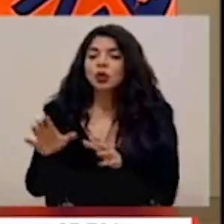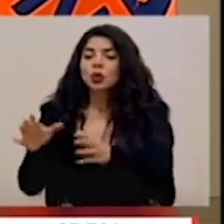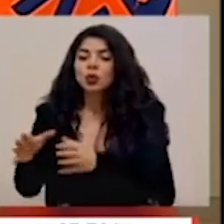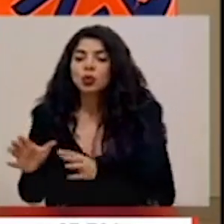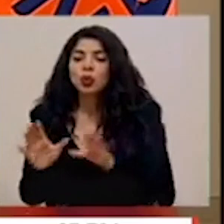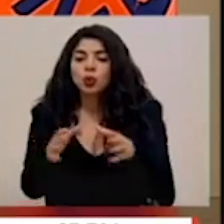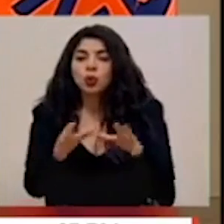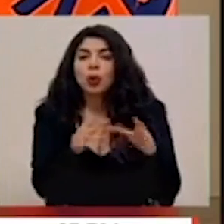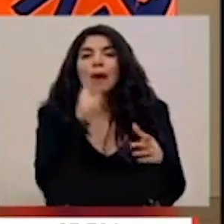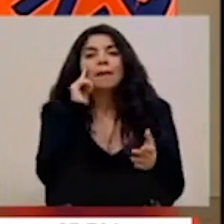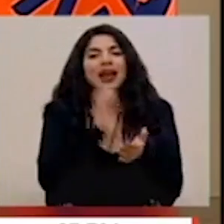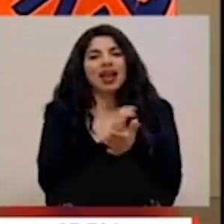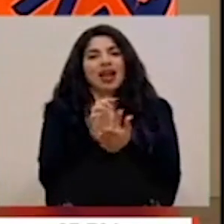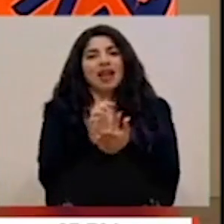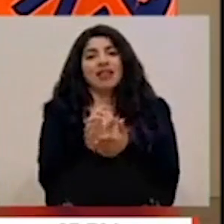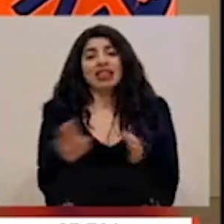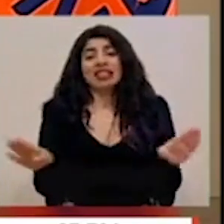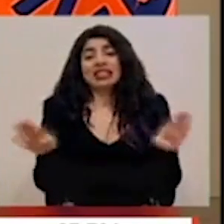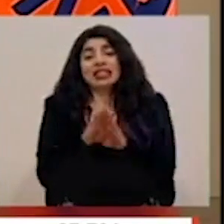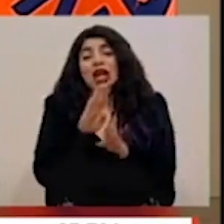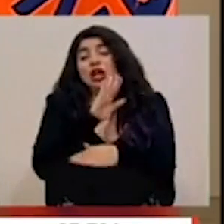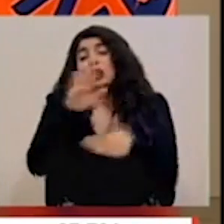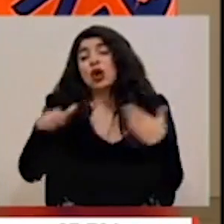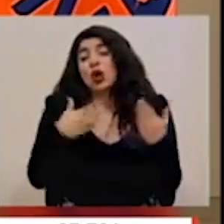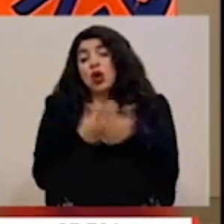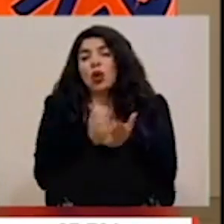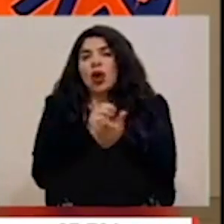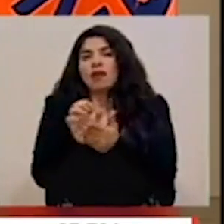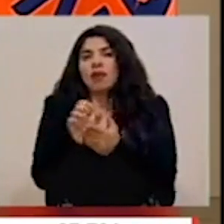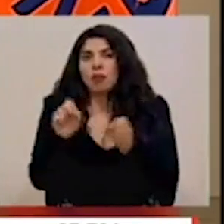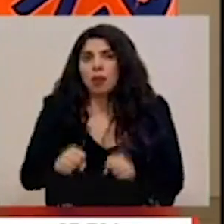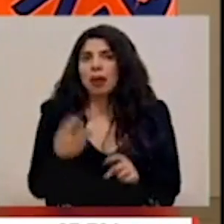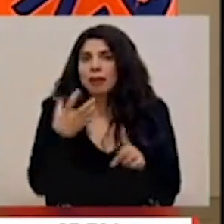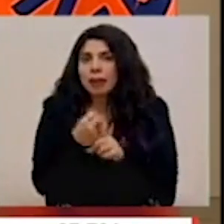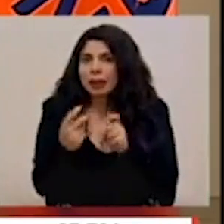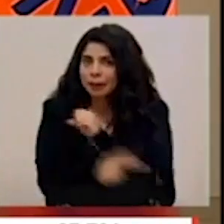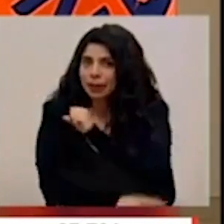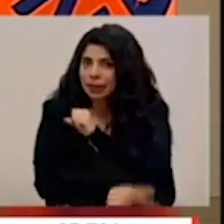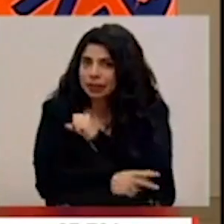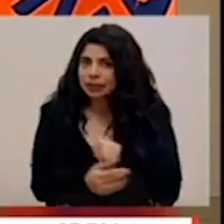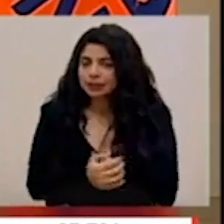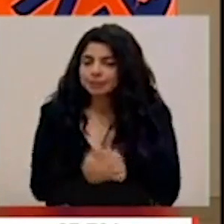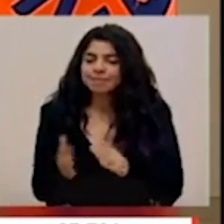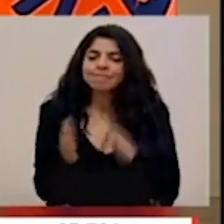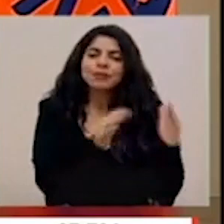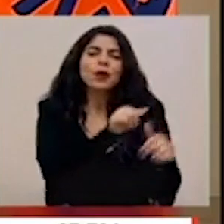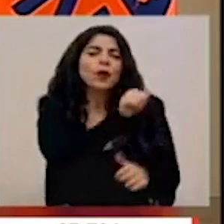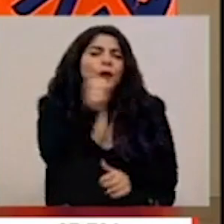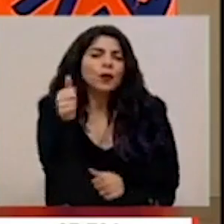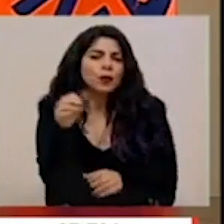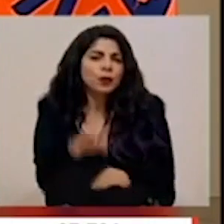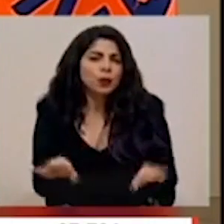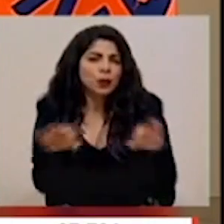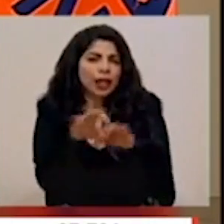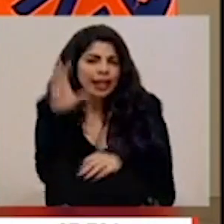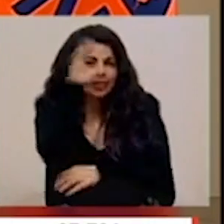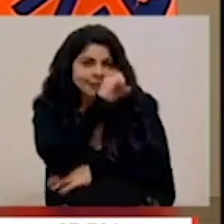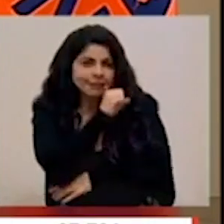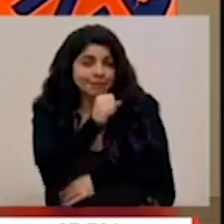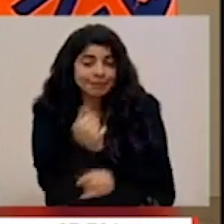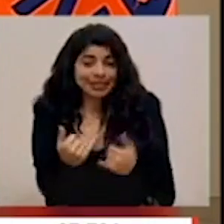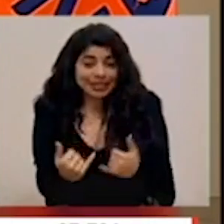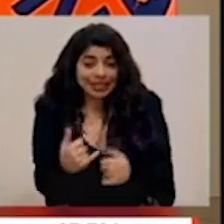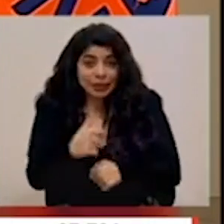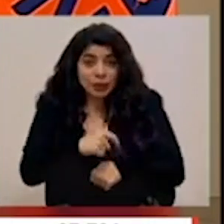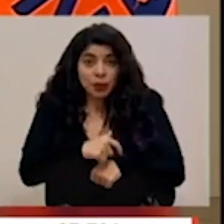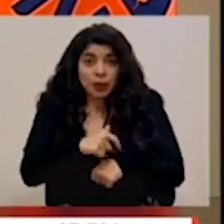totales que tanto están impactando al país. El otro elemento que tenemos que ver acá también es que, en este momento,